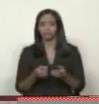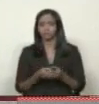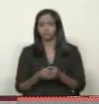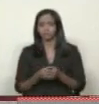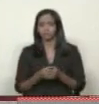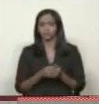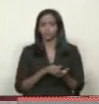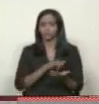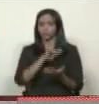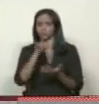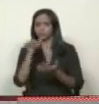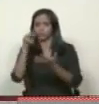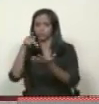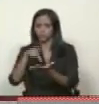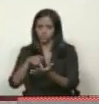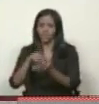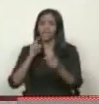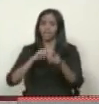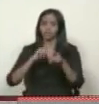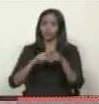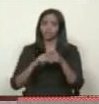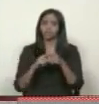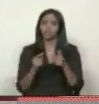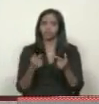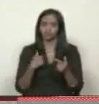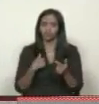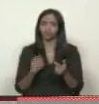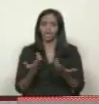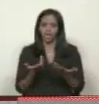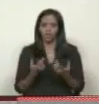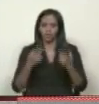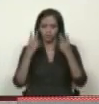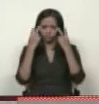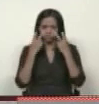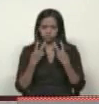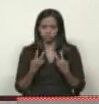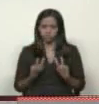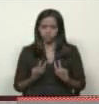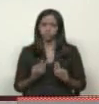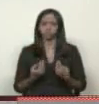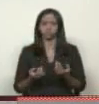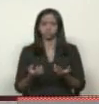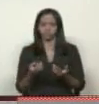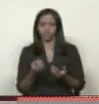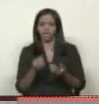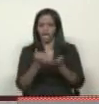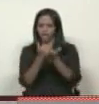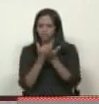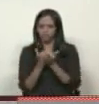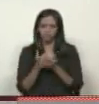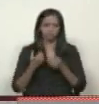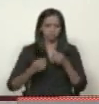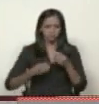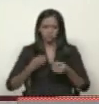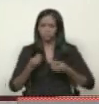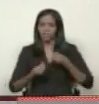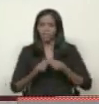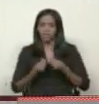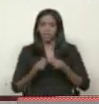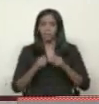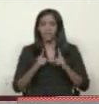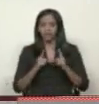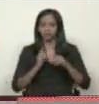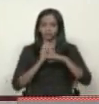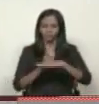Desde ese entonces he estado en tratamiento. Lamentablemente no hemos podido realizar el trasplante por